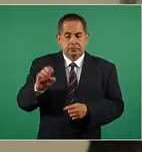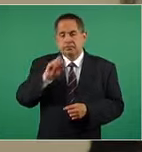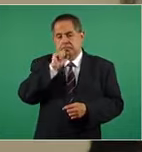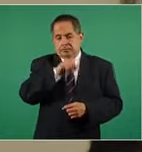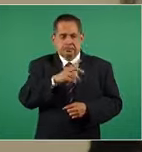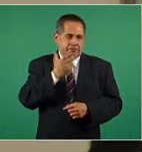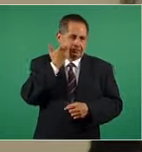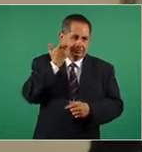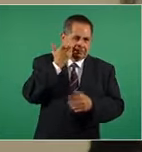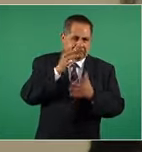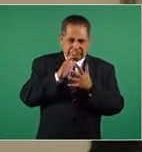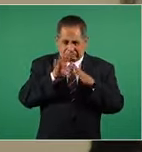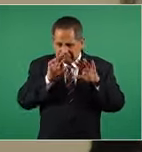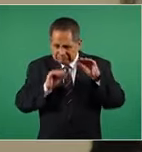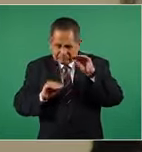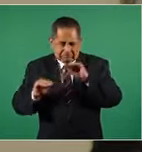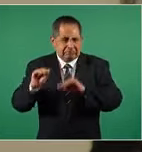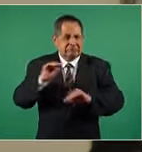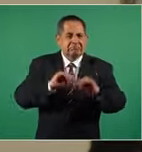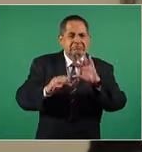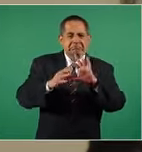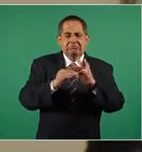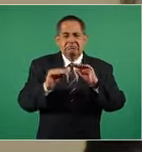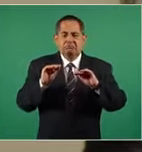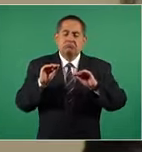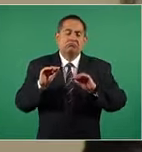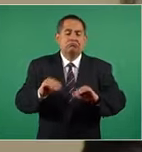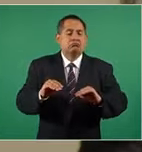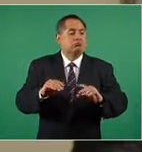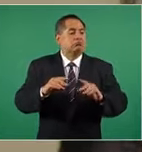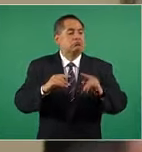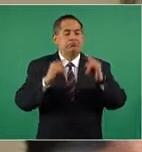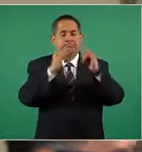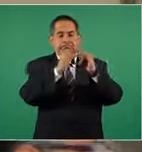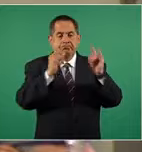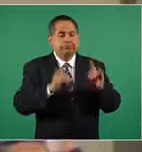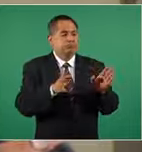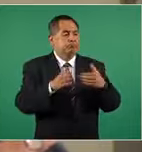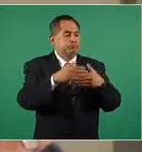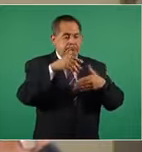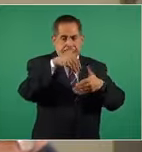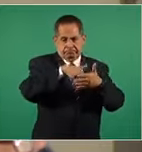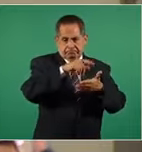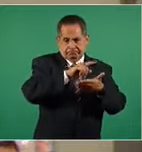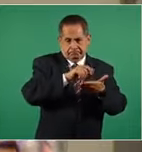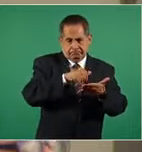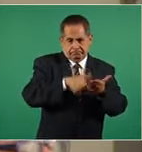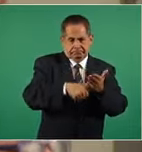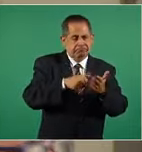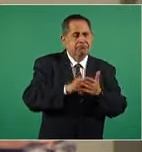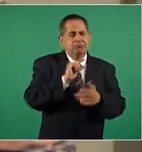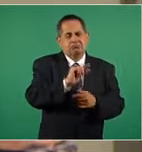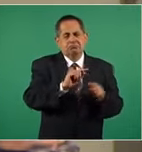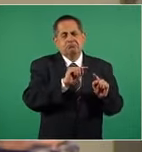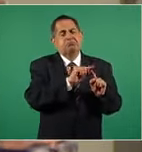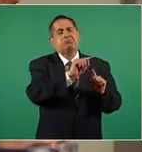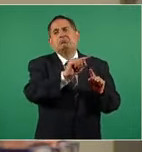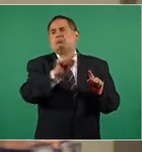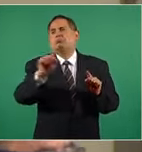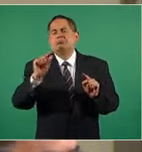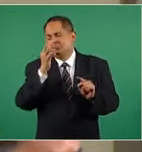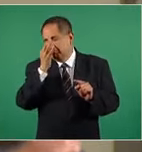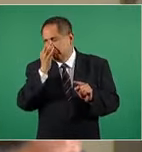artimañas para poner pocas casillas. A mí me tocó que me tocaba votar